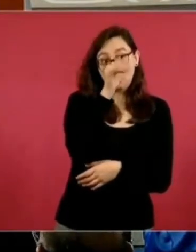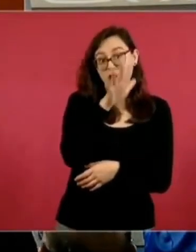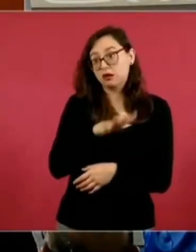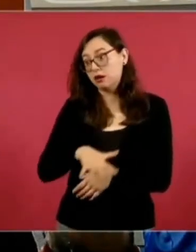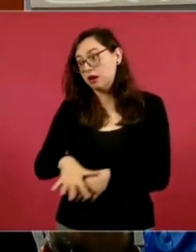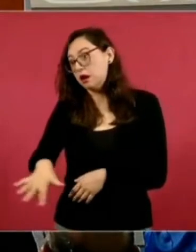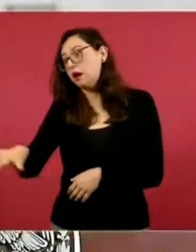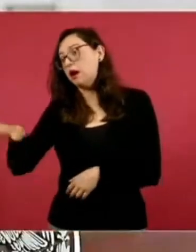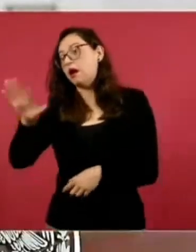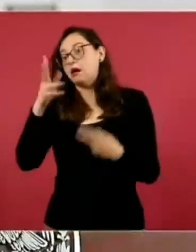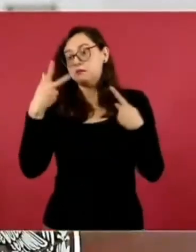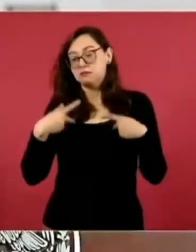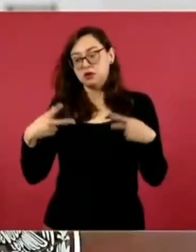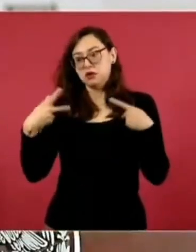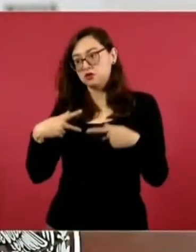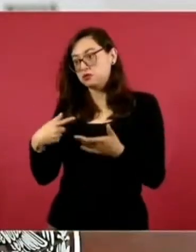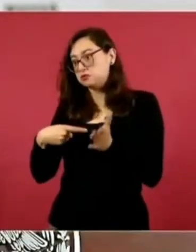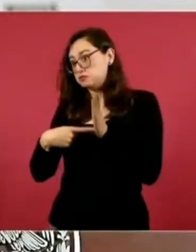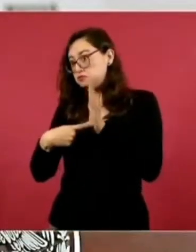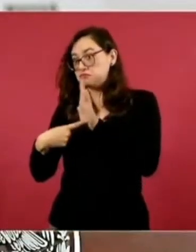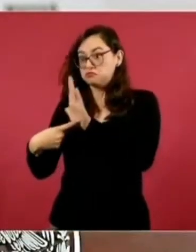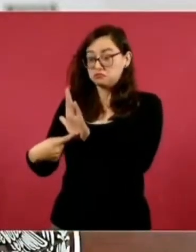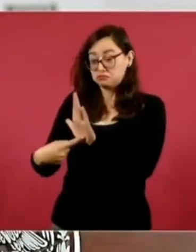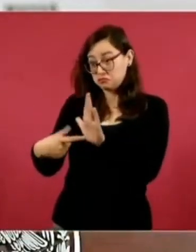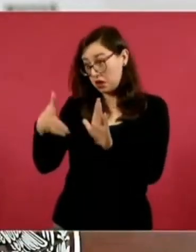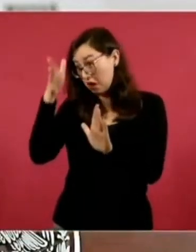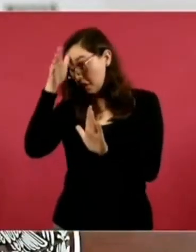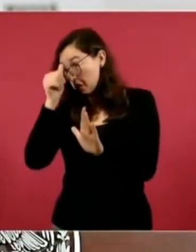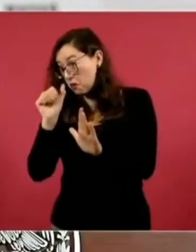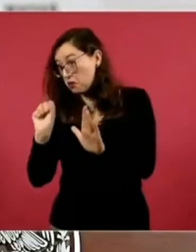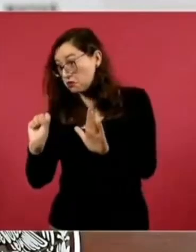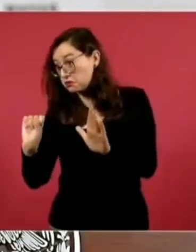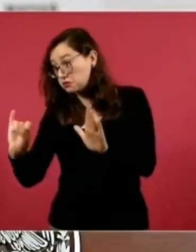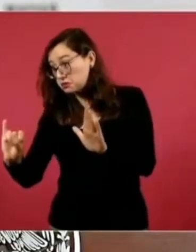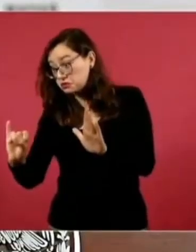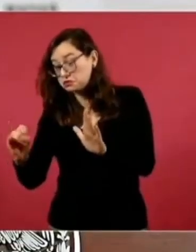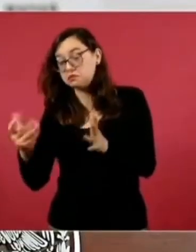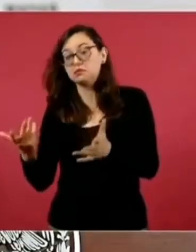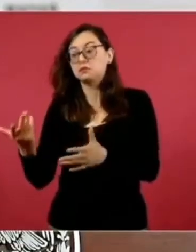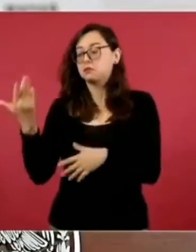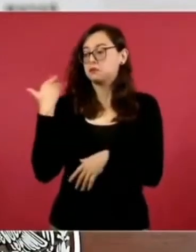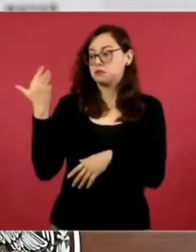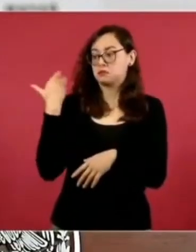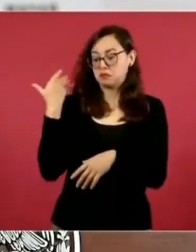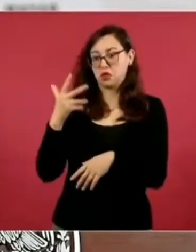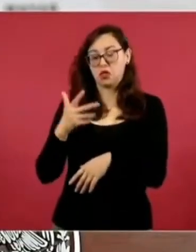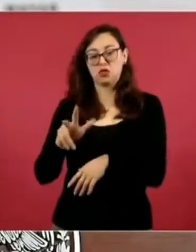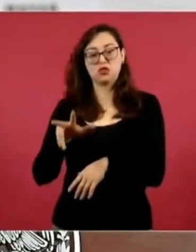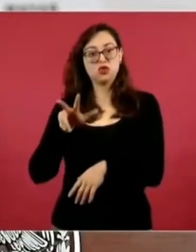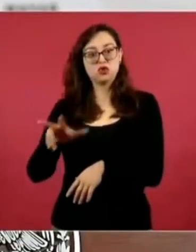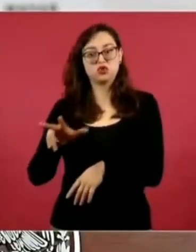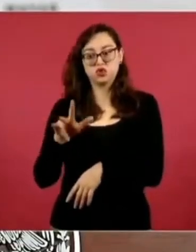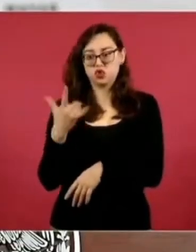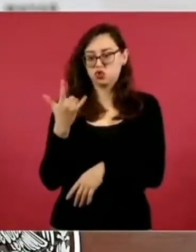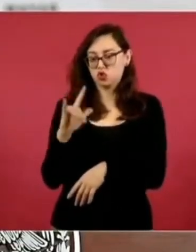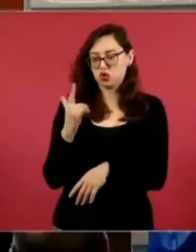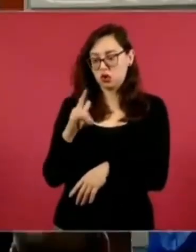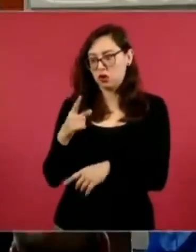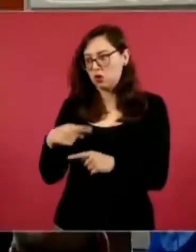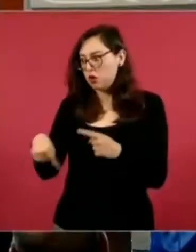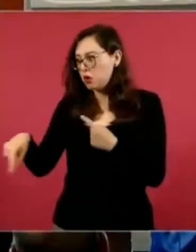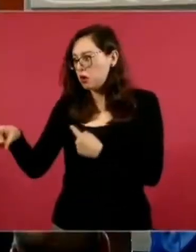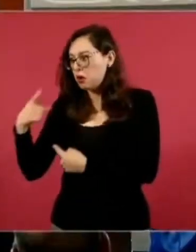el jueves 18 de julio y se llegó justamente a un acuerdo que consideró los conceptos del incremento